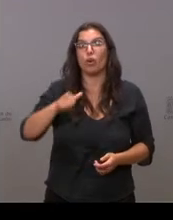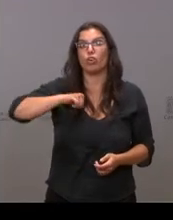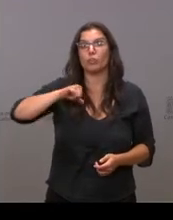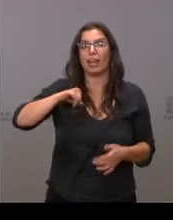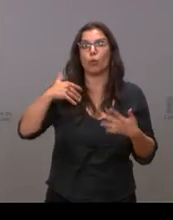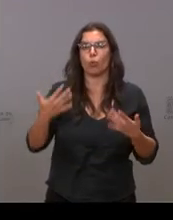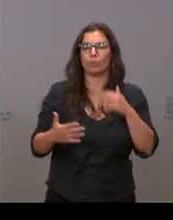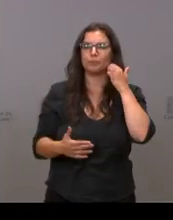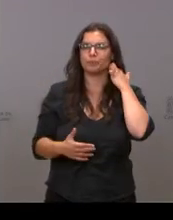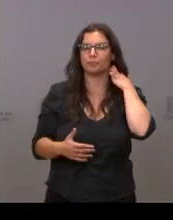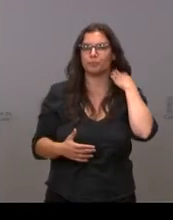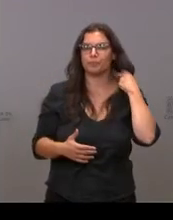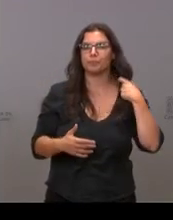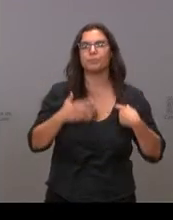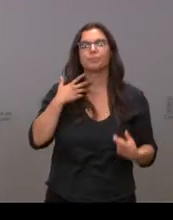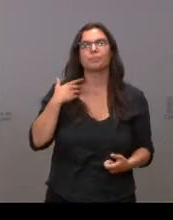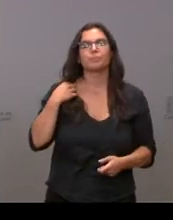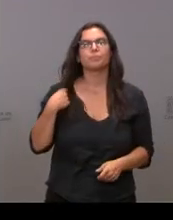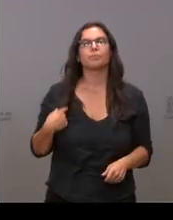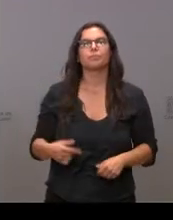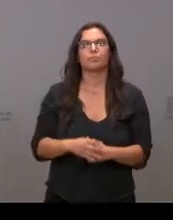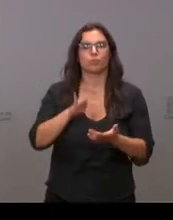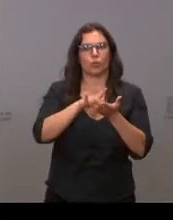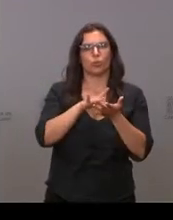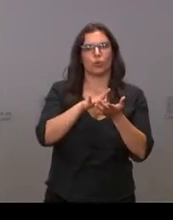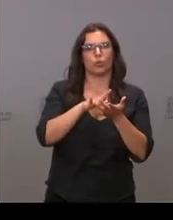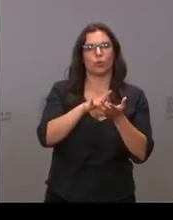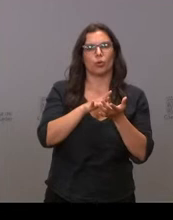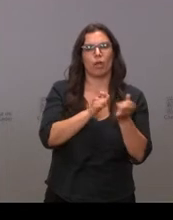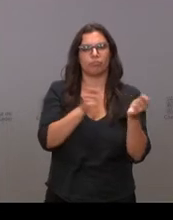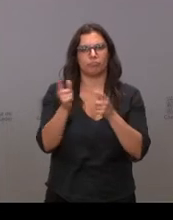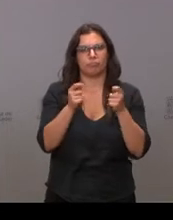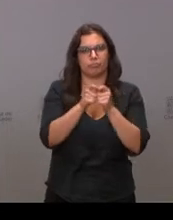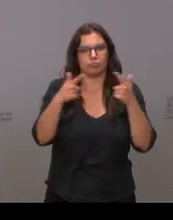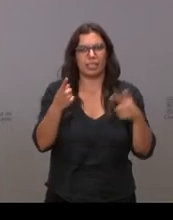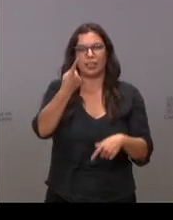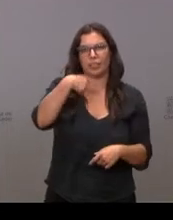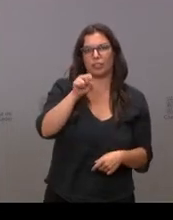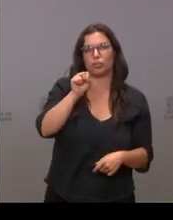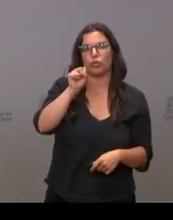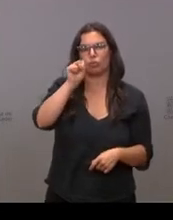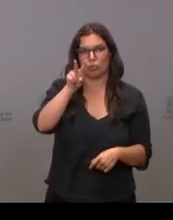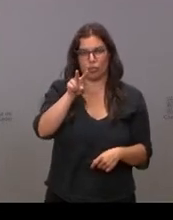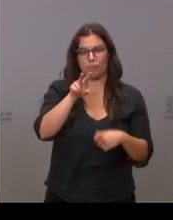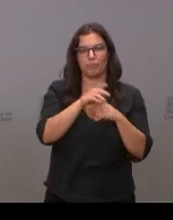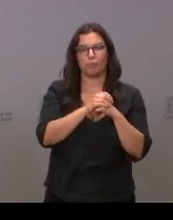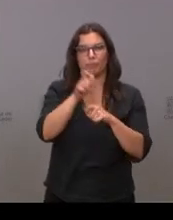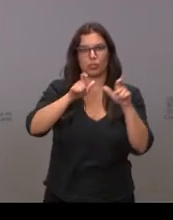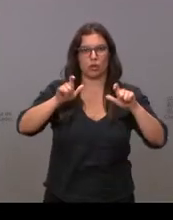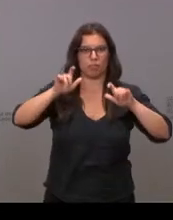es la siguiente se ha producido un incremento en los ingresos tenemos 112 hospitalizados y tenemos